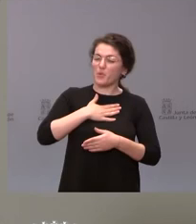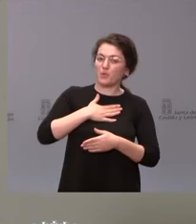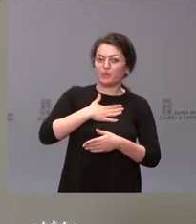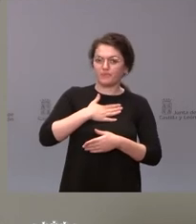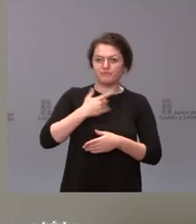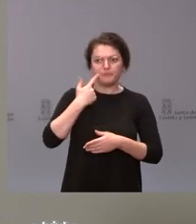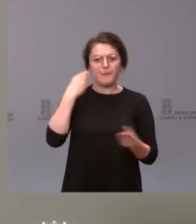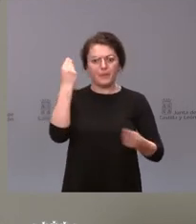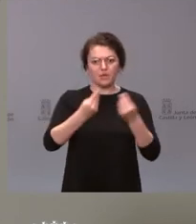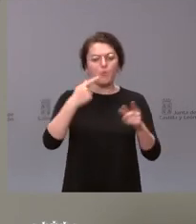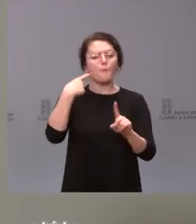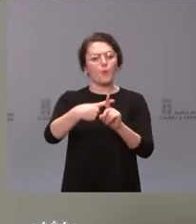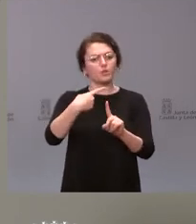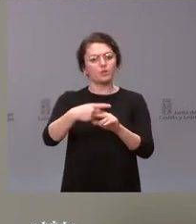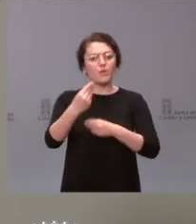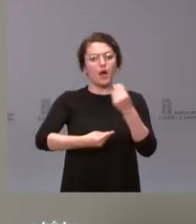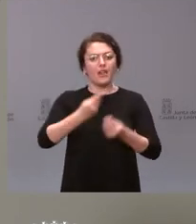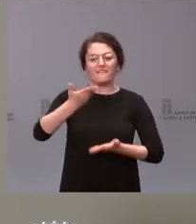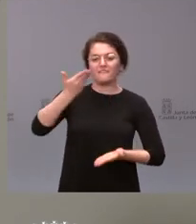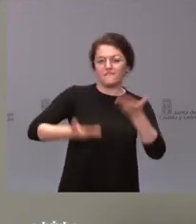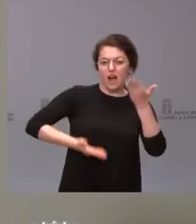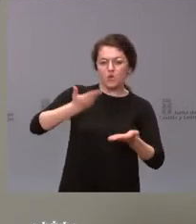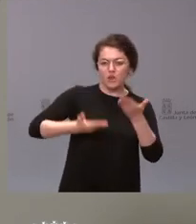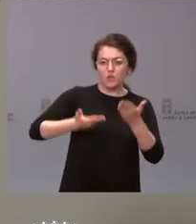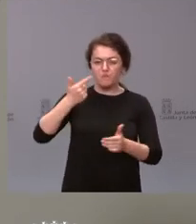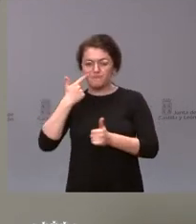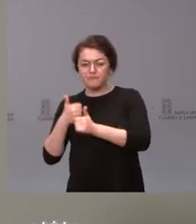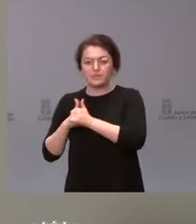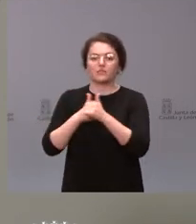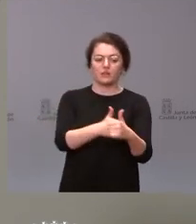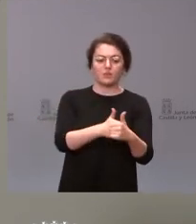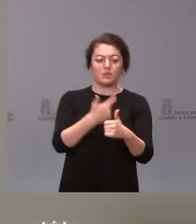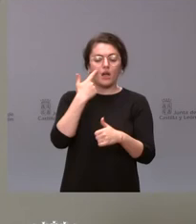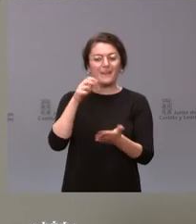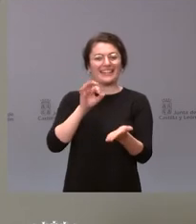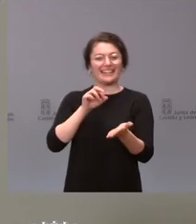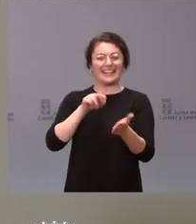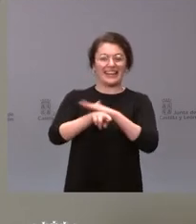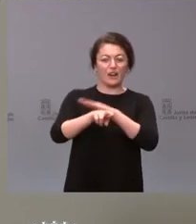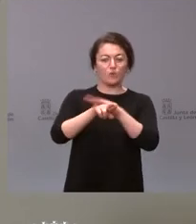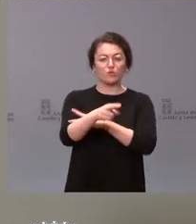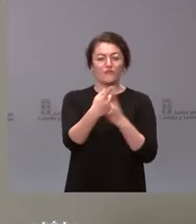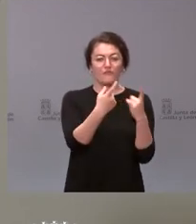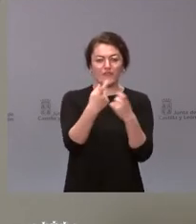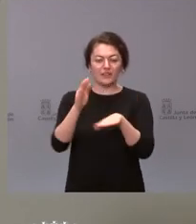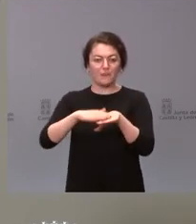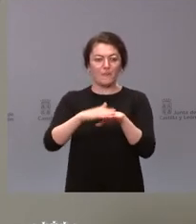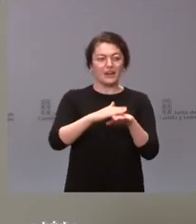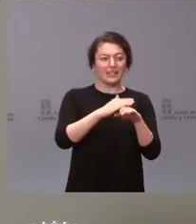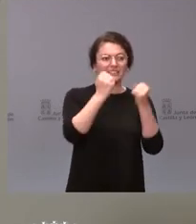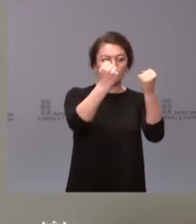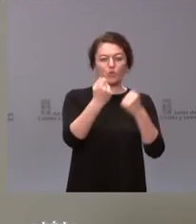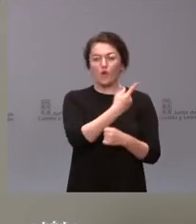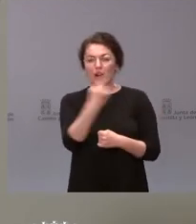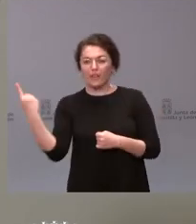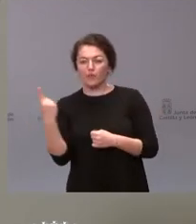bueno hacer una valoración, siempre es bueno hacer un seguimiento de los recursos que son precisos para acabar las instituciones y en este caso también